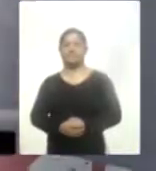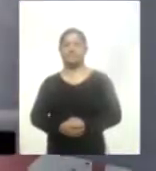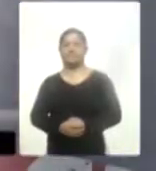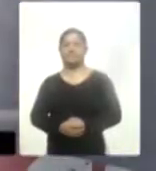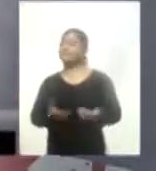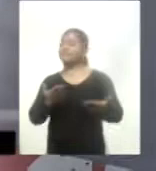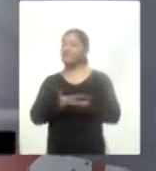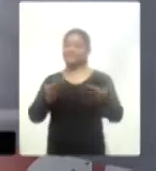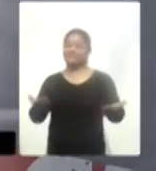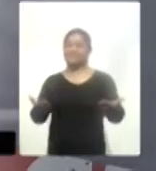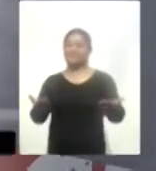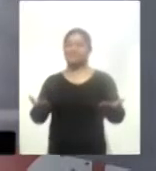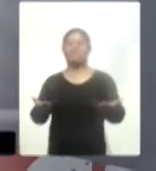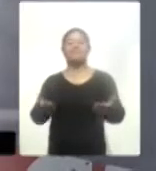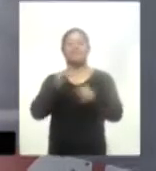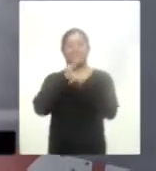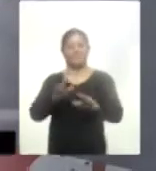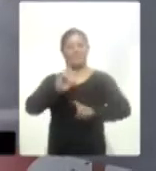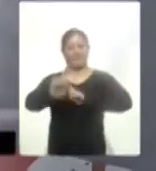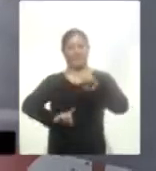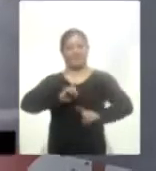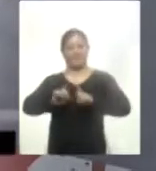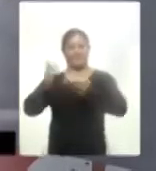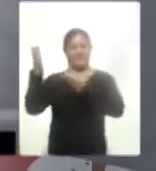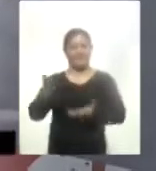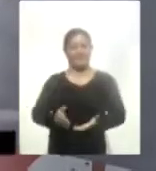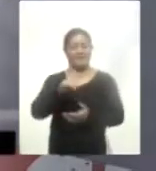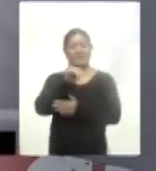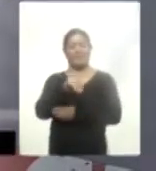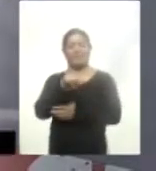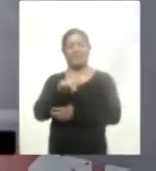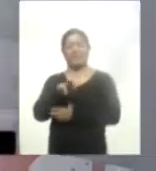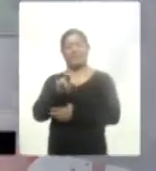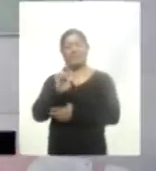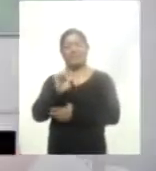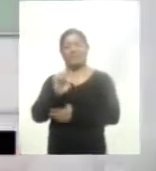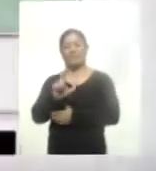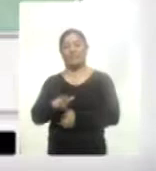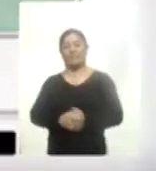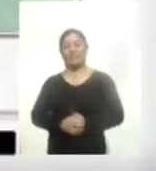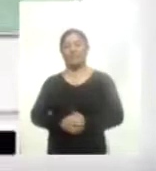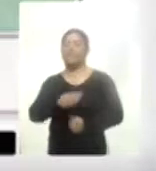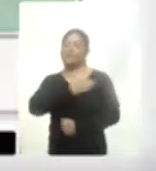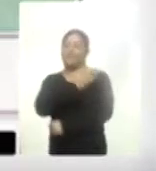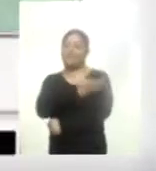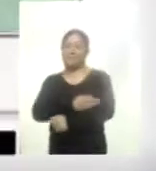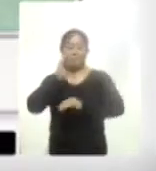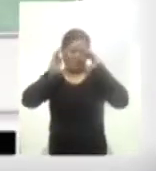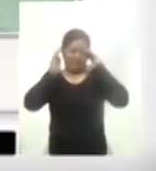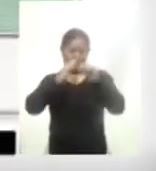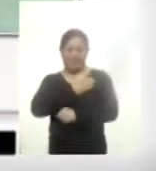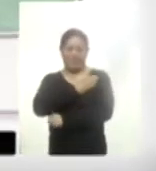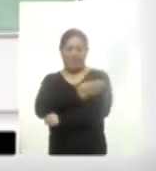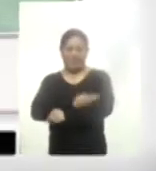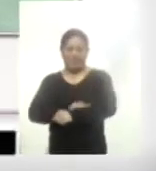Es momento de ir a la información deportiva. Ya se encuentra con nosotros Manuel. Buenas tardes, Manuel. ¿Qué tal, Susan? ¿Cómo están? Muy buenas tardes,